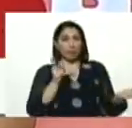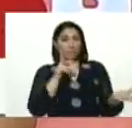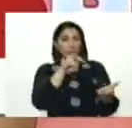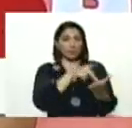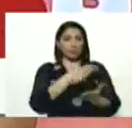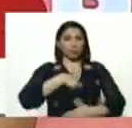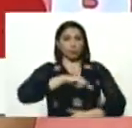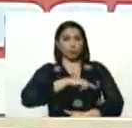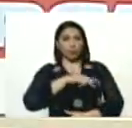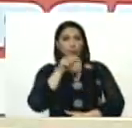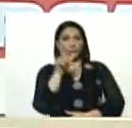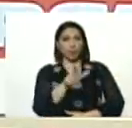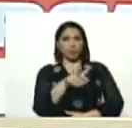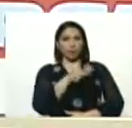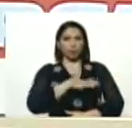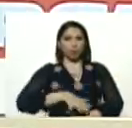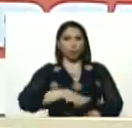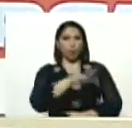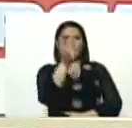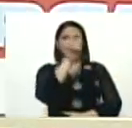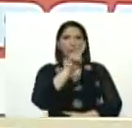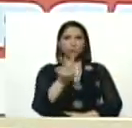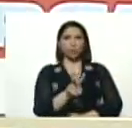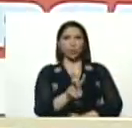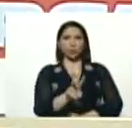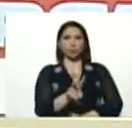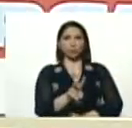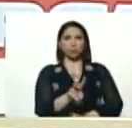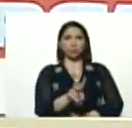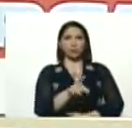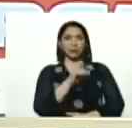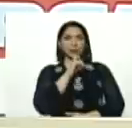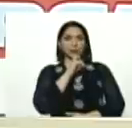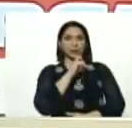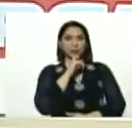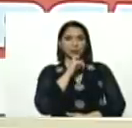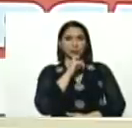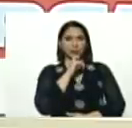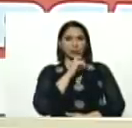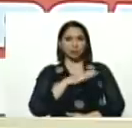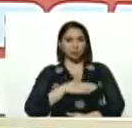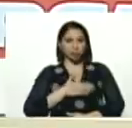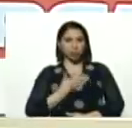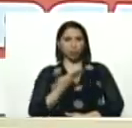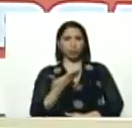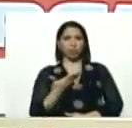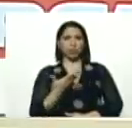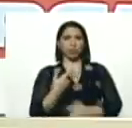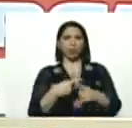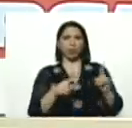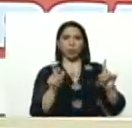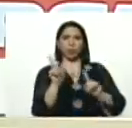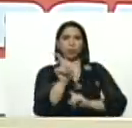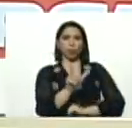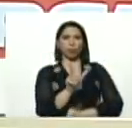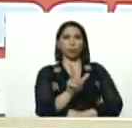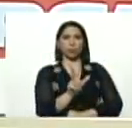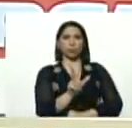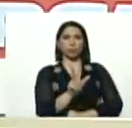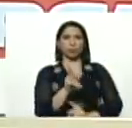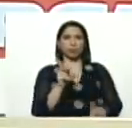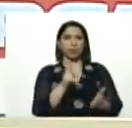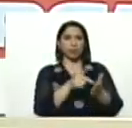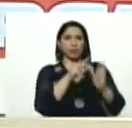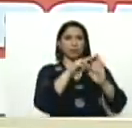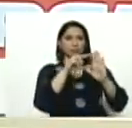en todo el territorio nacional, difícilmente, pudiera, otro partido, llegar a esos